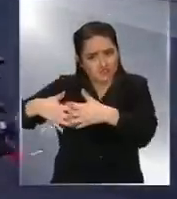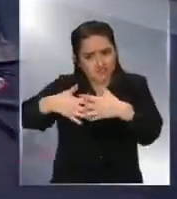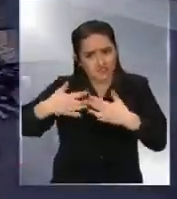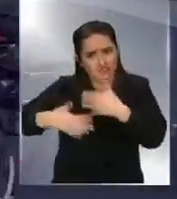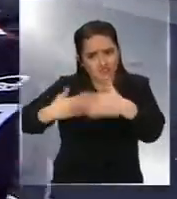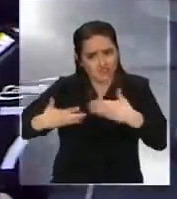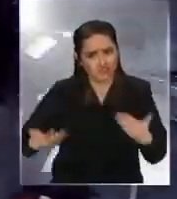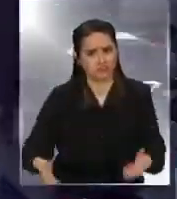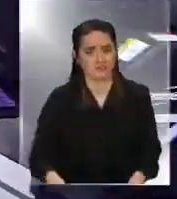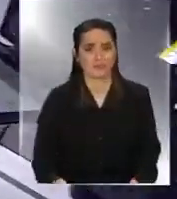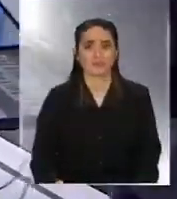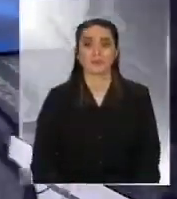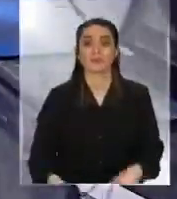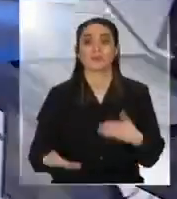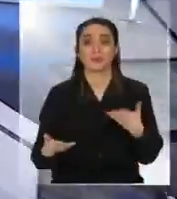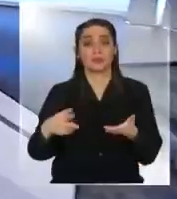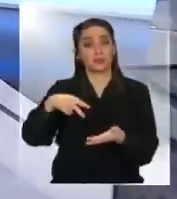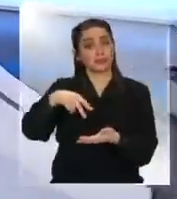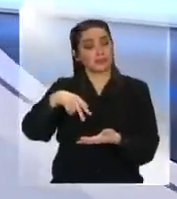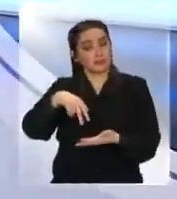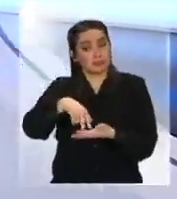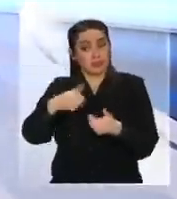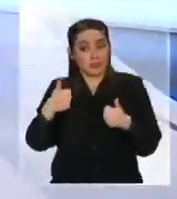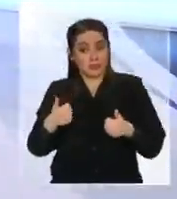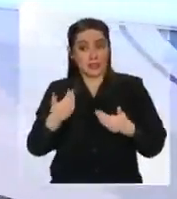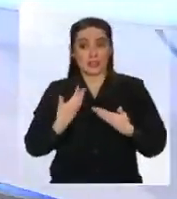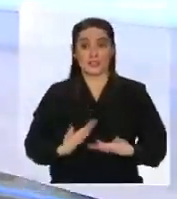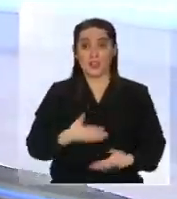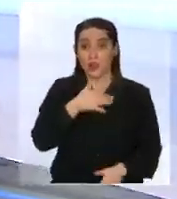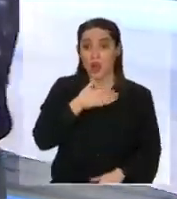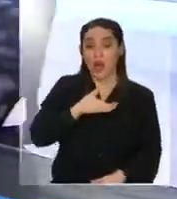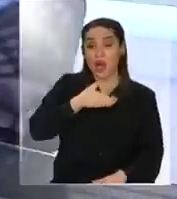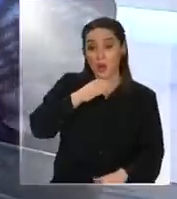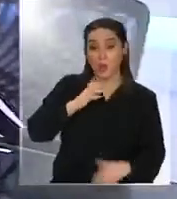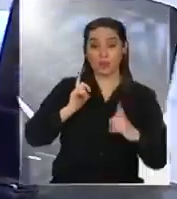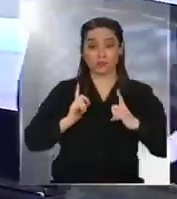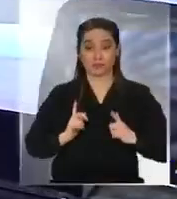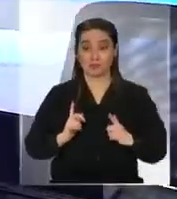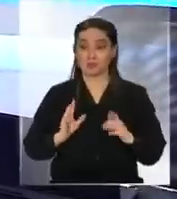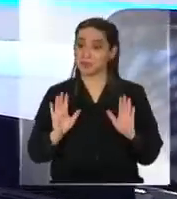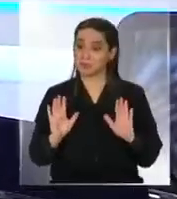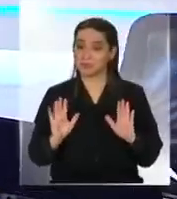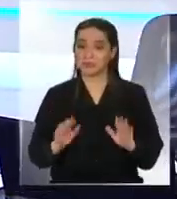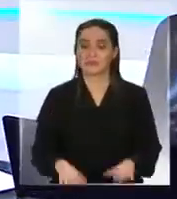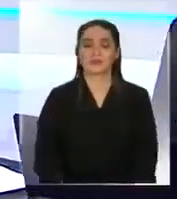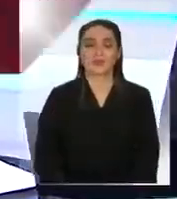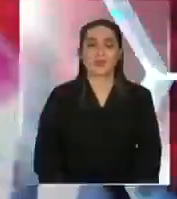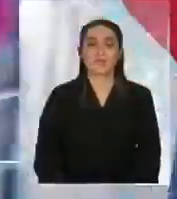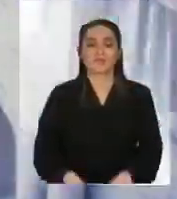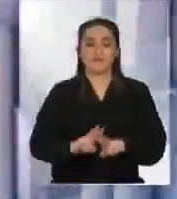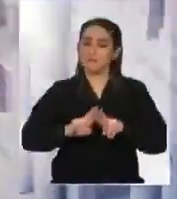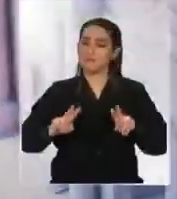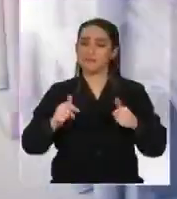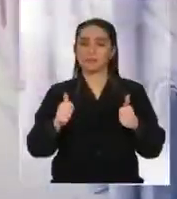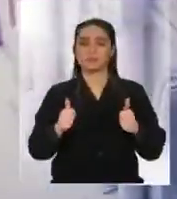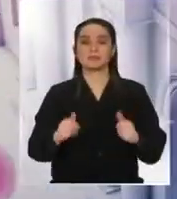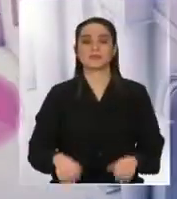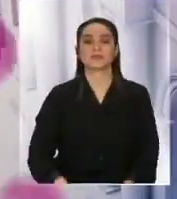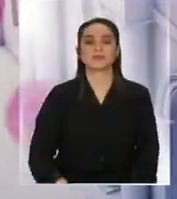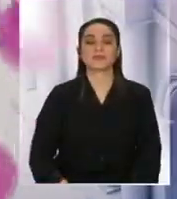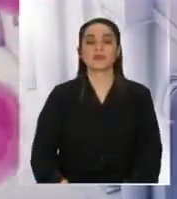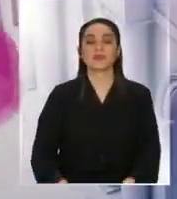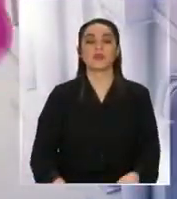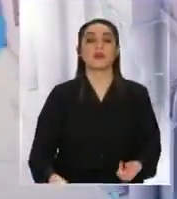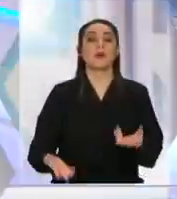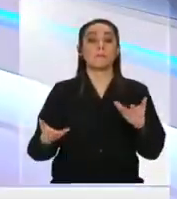cansado ¿quiere tomar agua? no ¿no? estamos perfectos ¿le doy un break? no ¿quiere tomar agua o no? redes sociales hashtag alerta jade